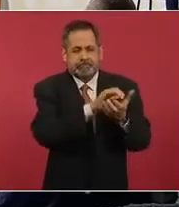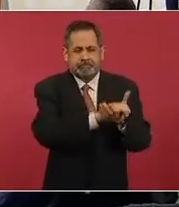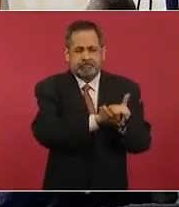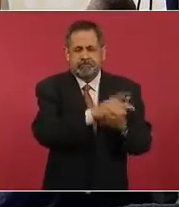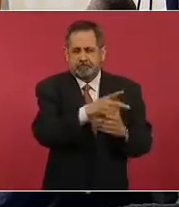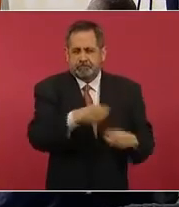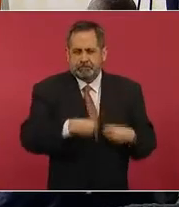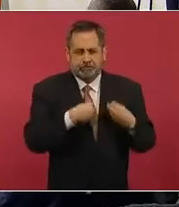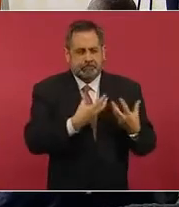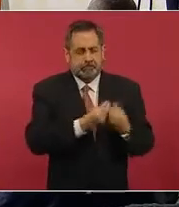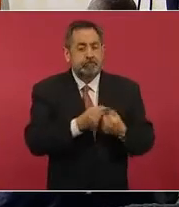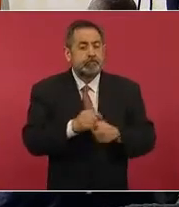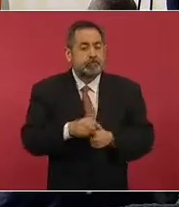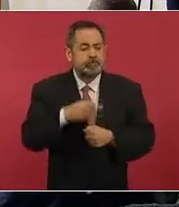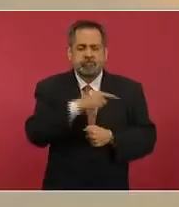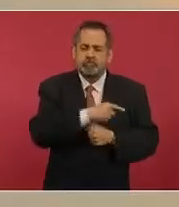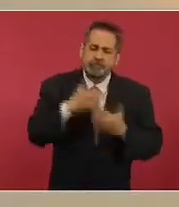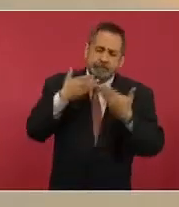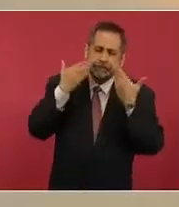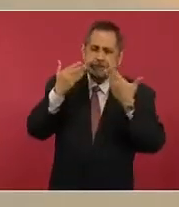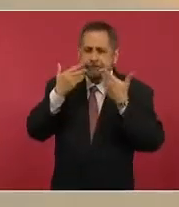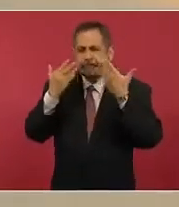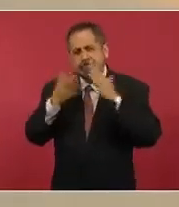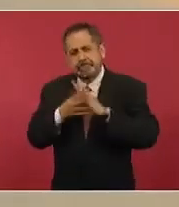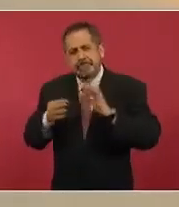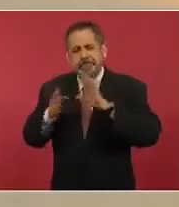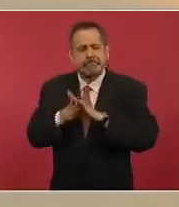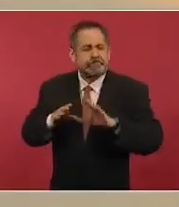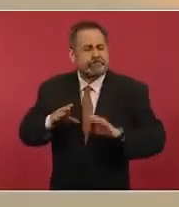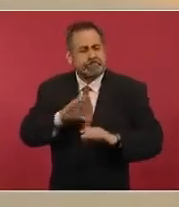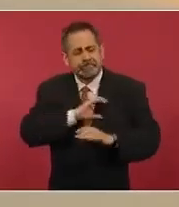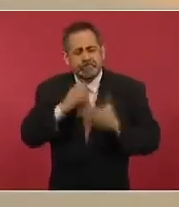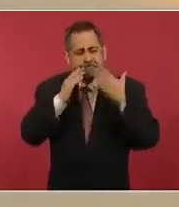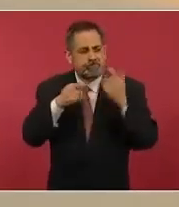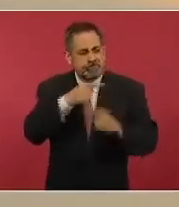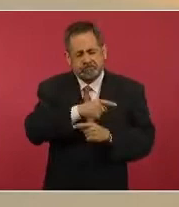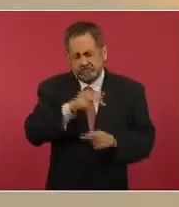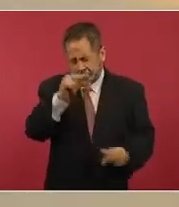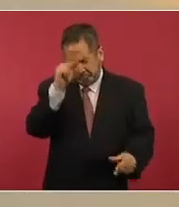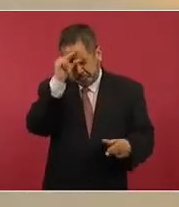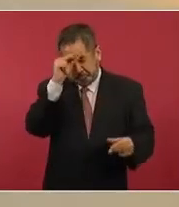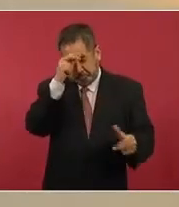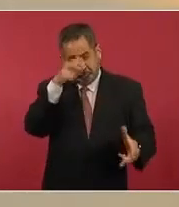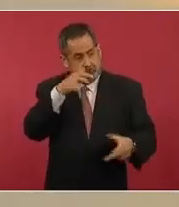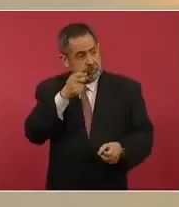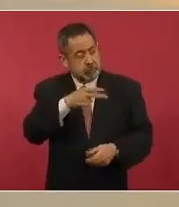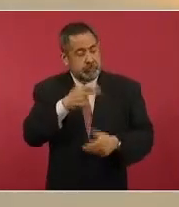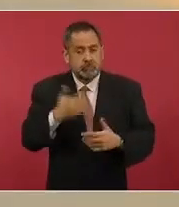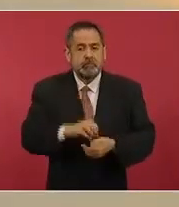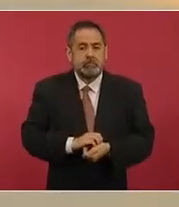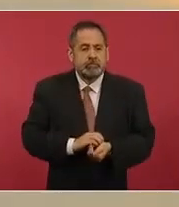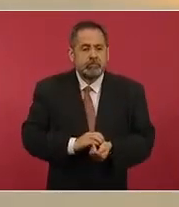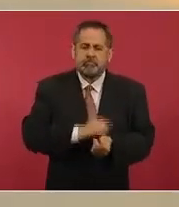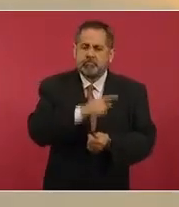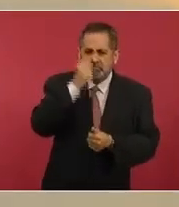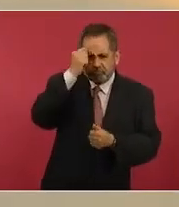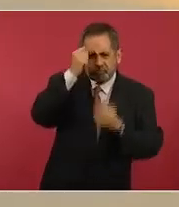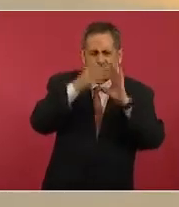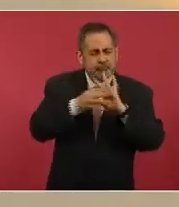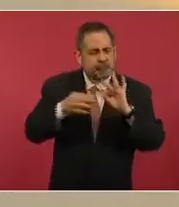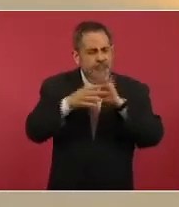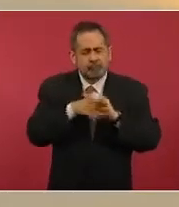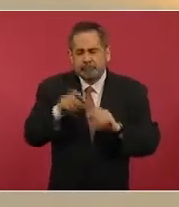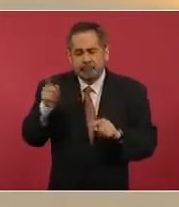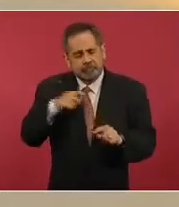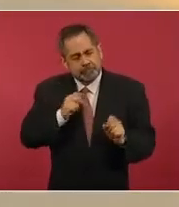Ha seducido a todos con su frescura, su maravilloso carácter y su envidiable inteligencia. Sus comentarios teológicos me fascinaron.